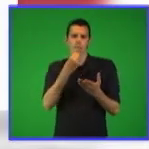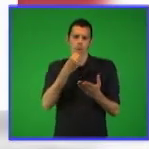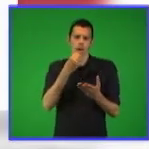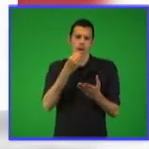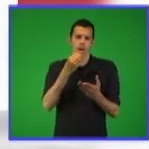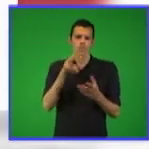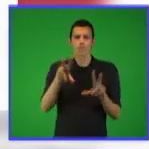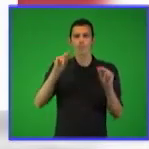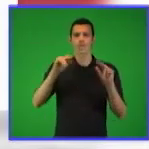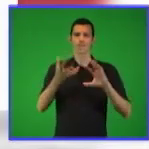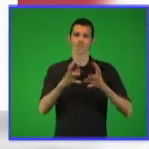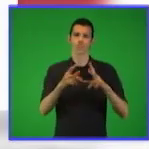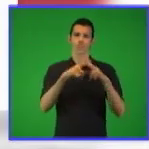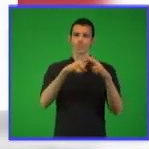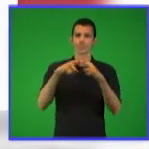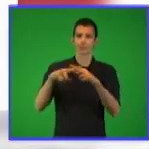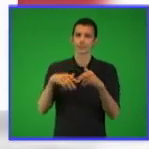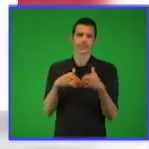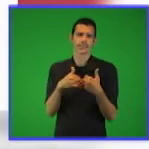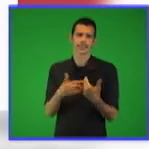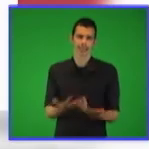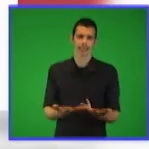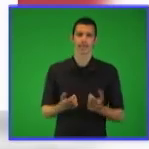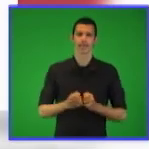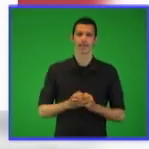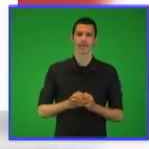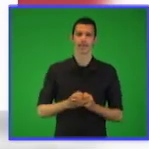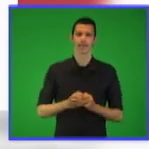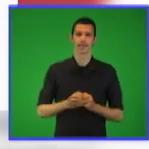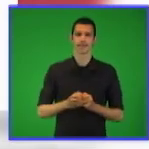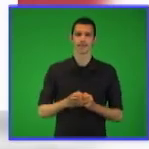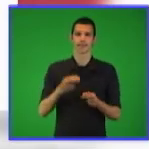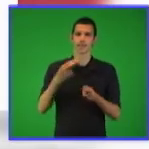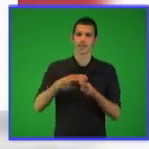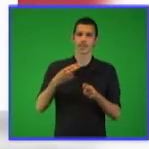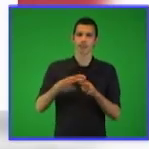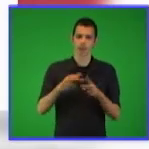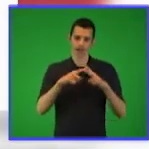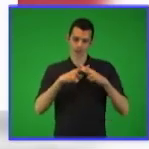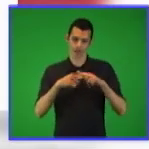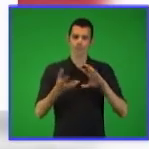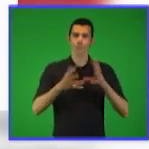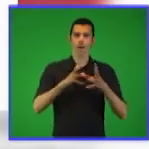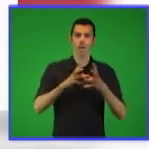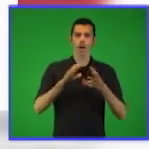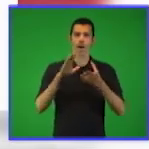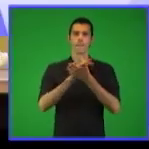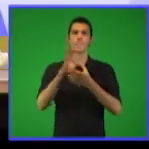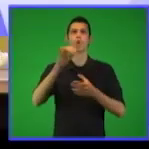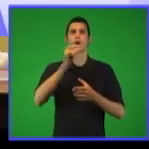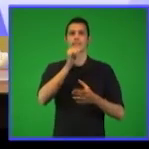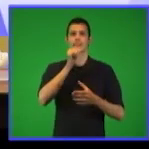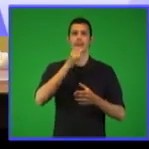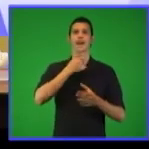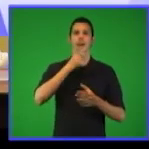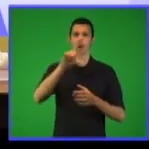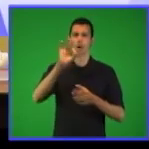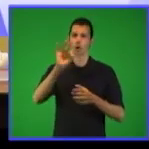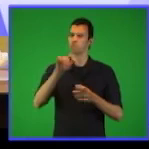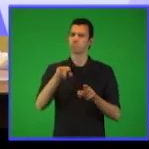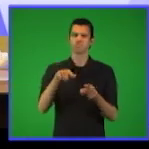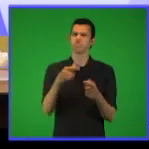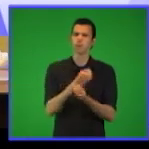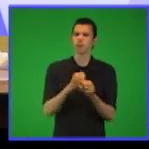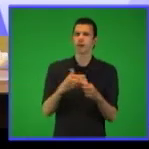fracción como parte de un conjunto. Vamos a hacerlo a través de un ejemplo que